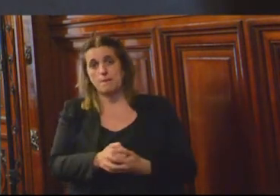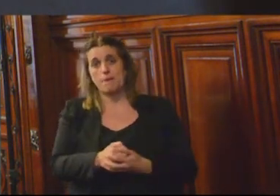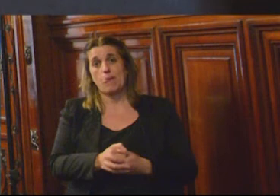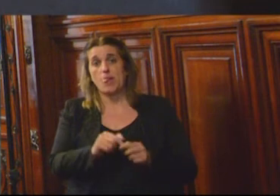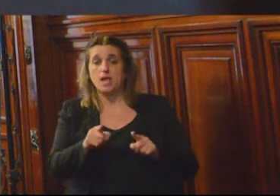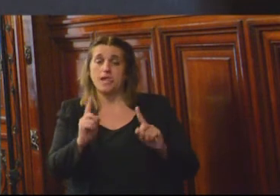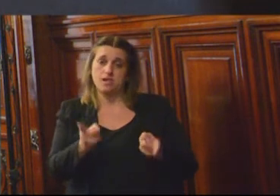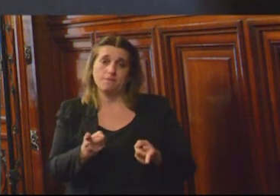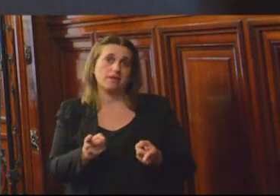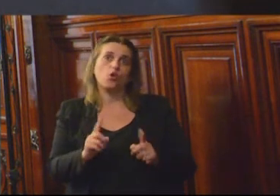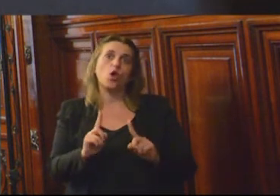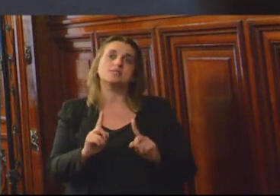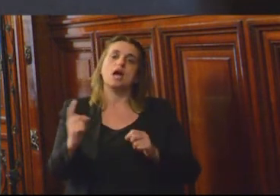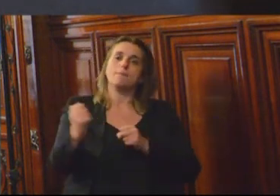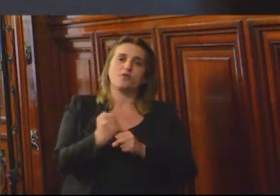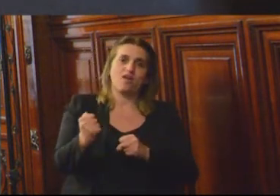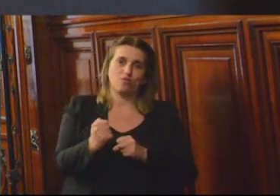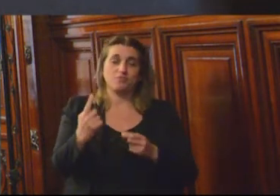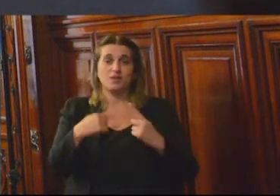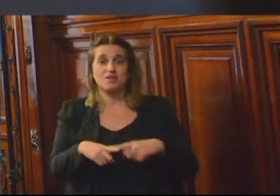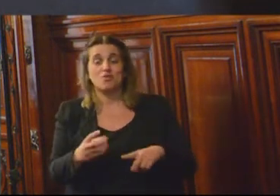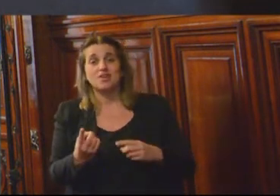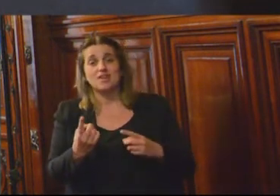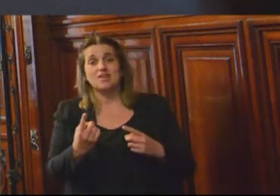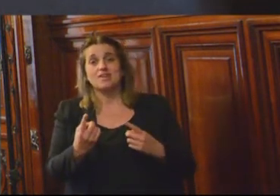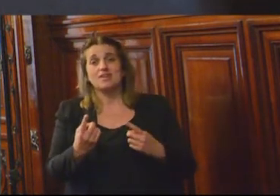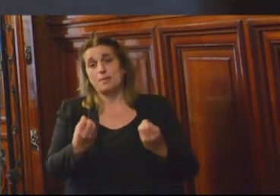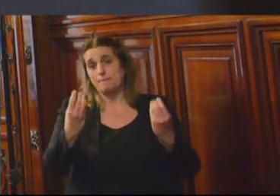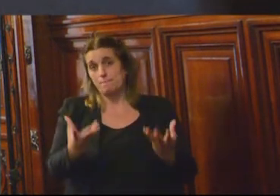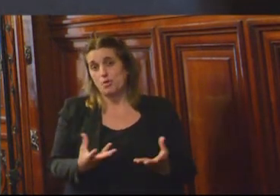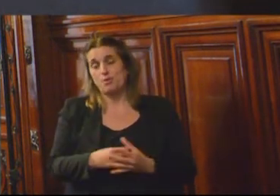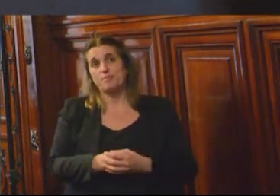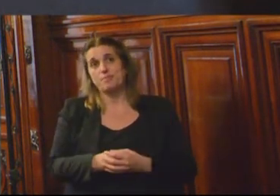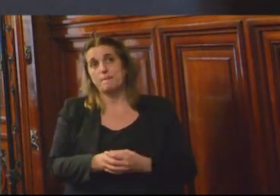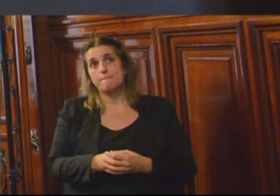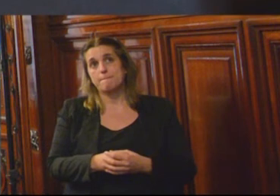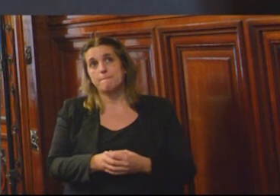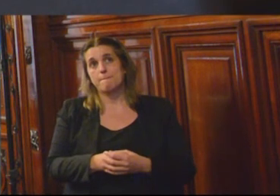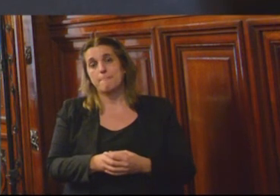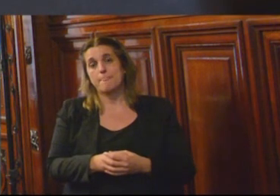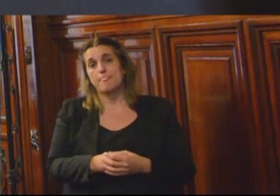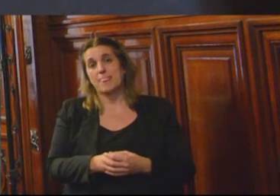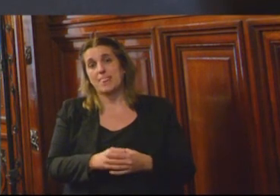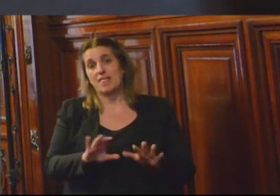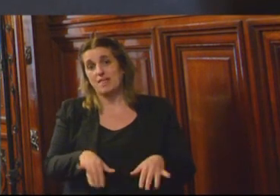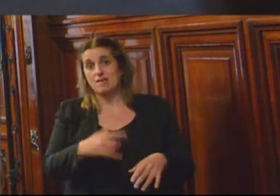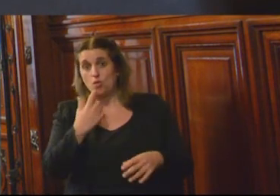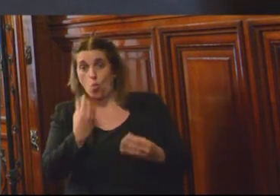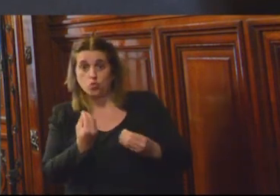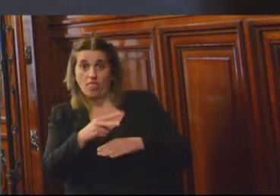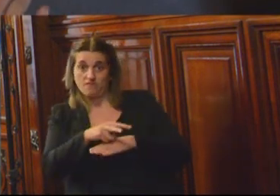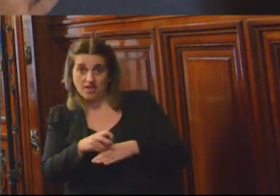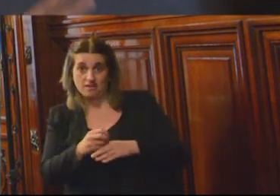también se hundió, o sea, no fue aprobado en el tiempo en que debía hacerlo por obstaculización del fiscal.